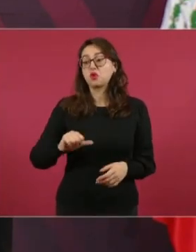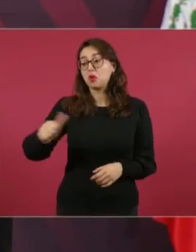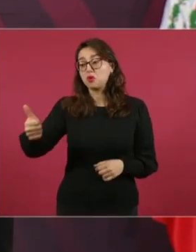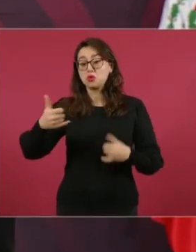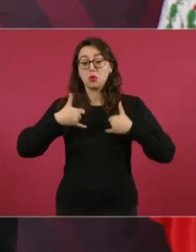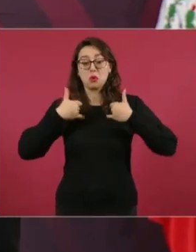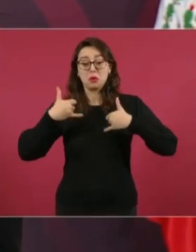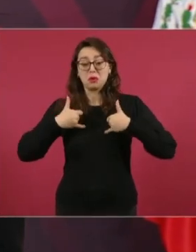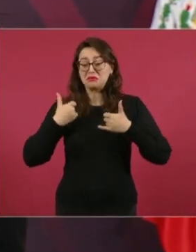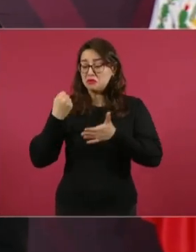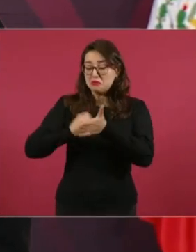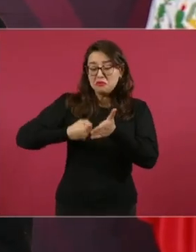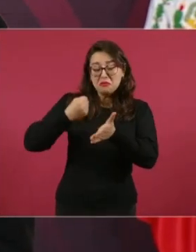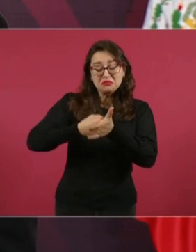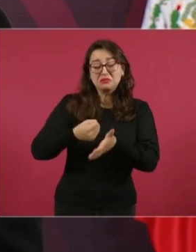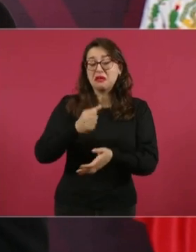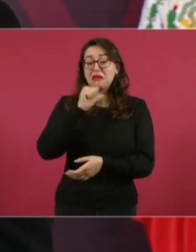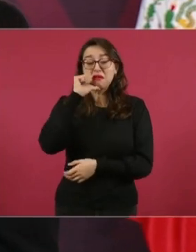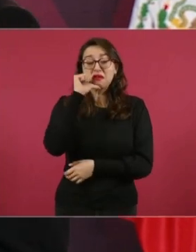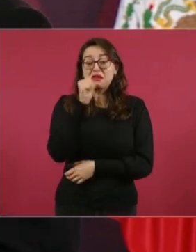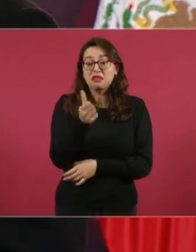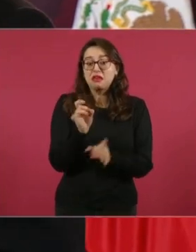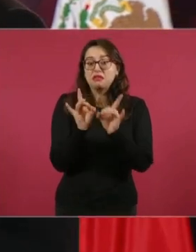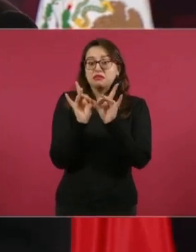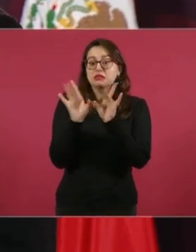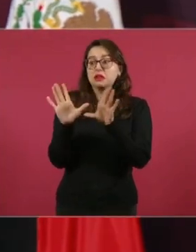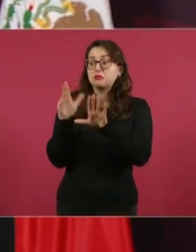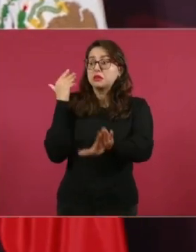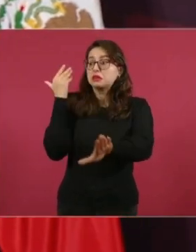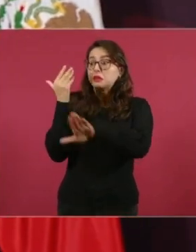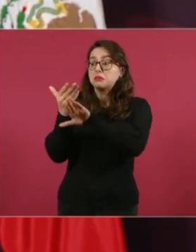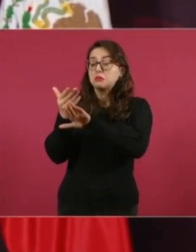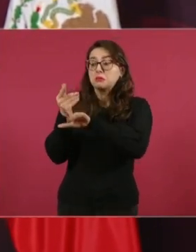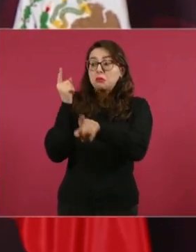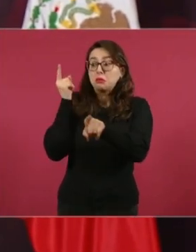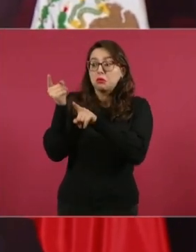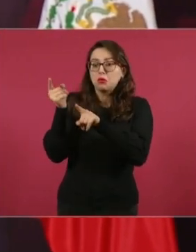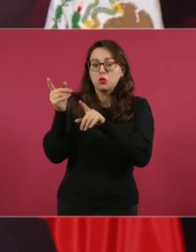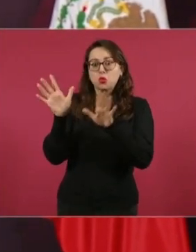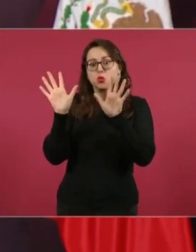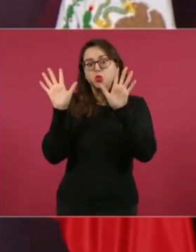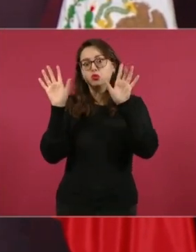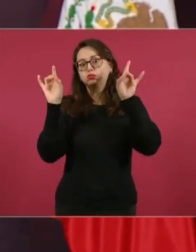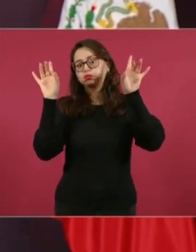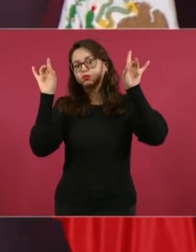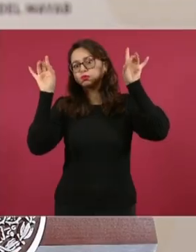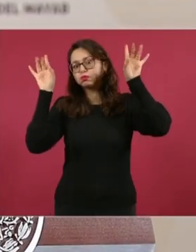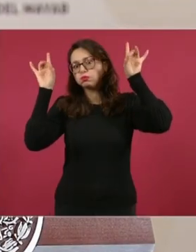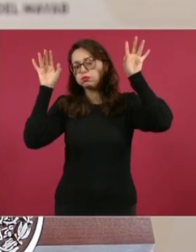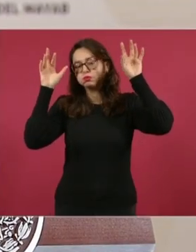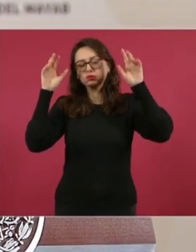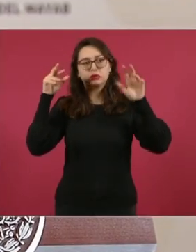y se puede ir al hospital, le pongan suero,